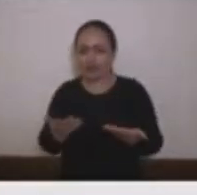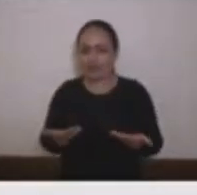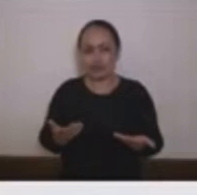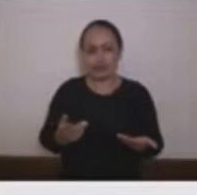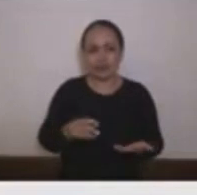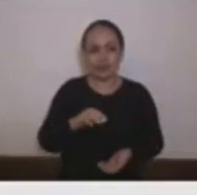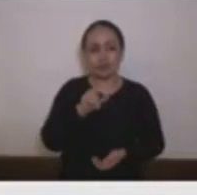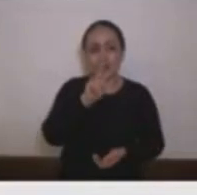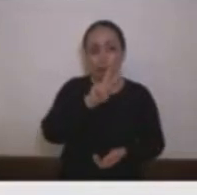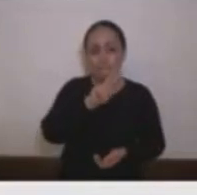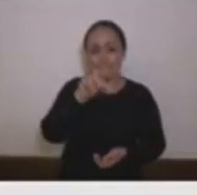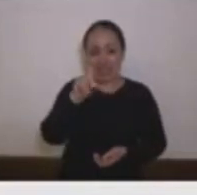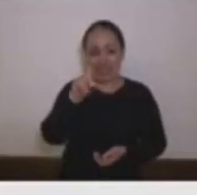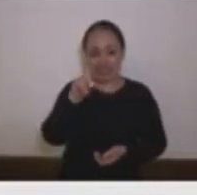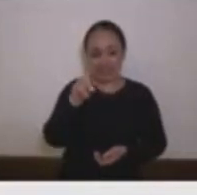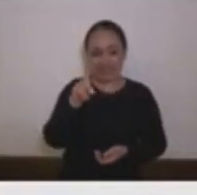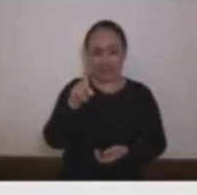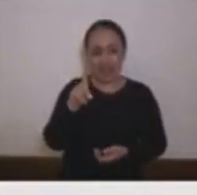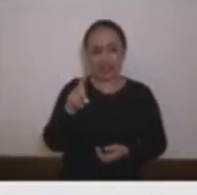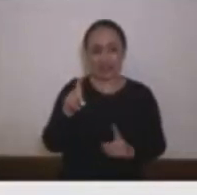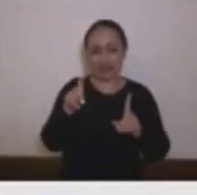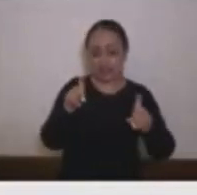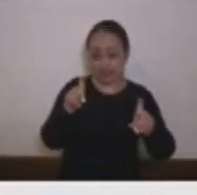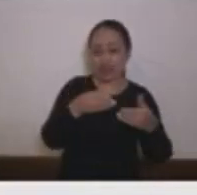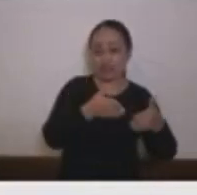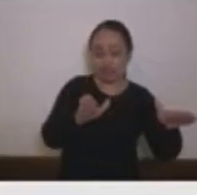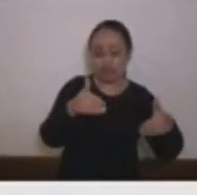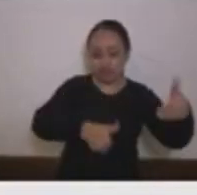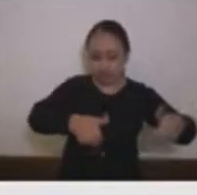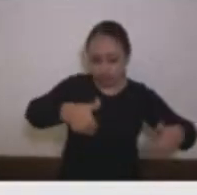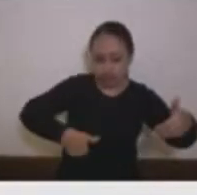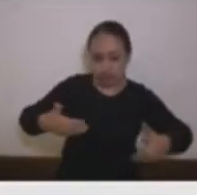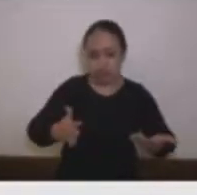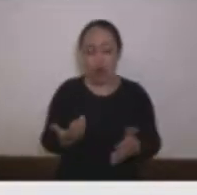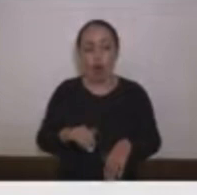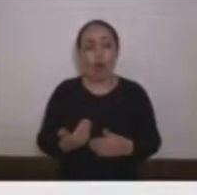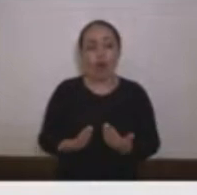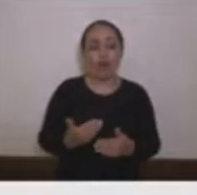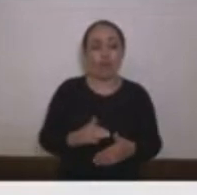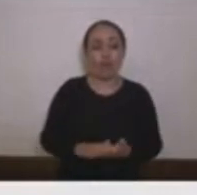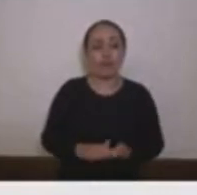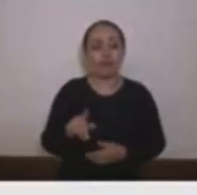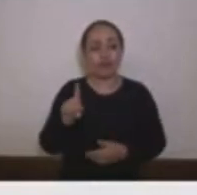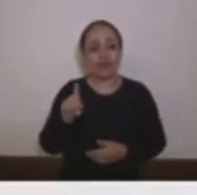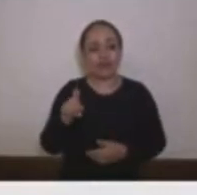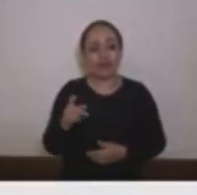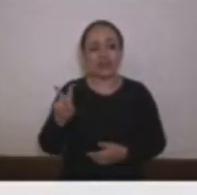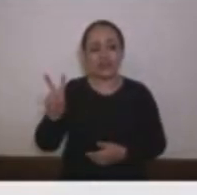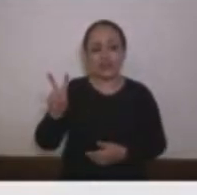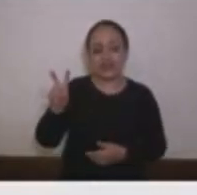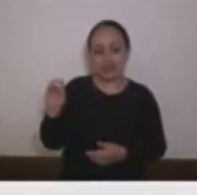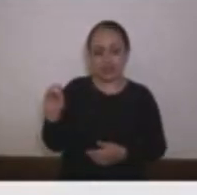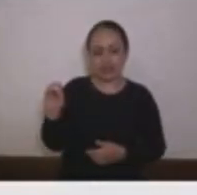solo 6 de estos se realizaron bajo la modalidad de mínima cuantía conocida como el Estatuto Anticorrupción y los otros 20 se realizaron bajo la